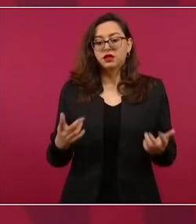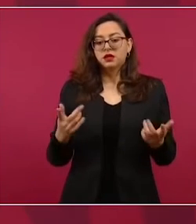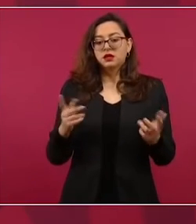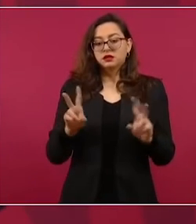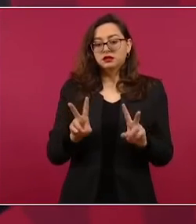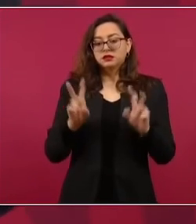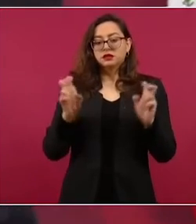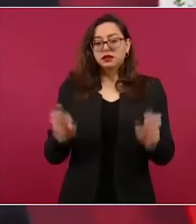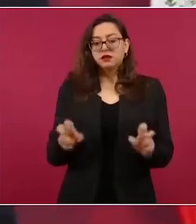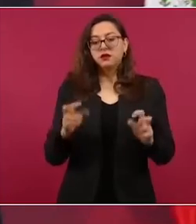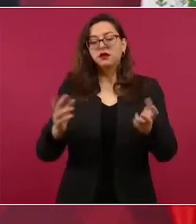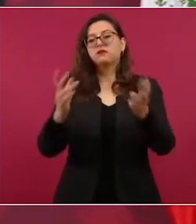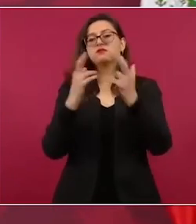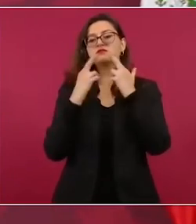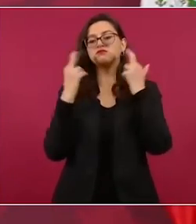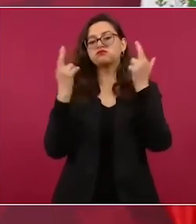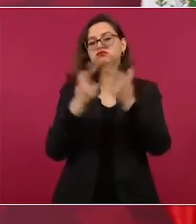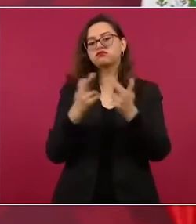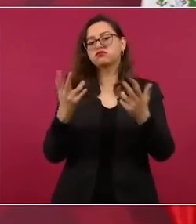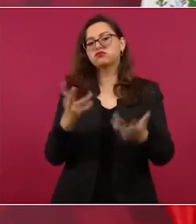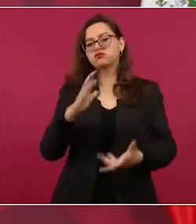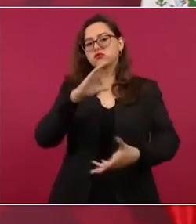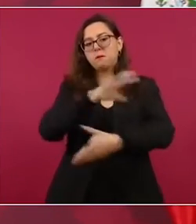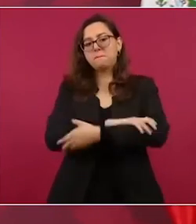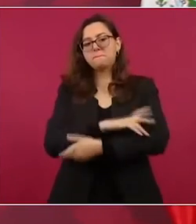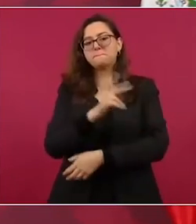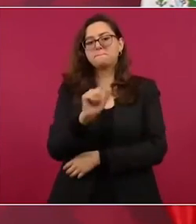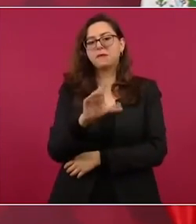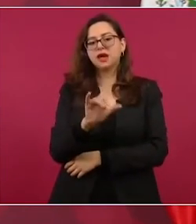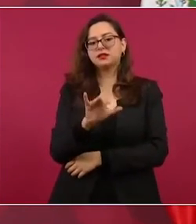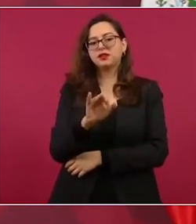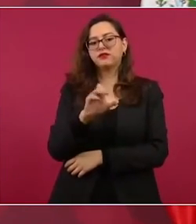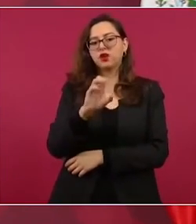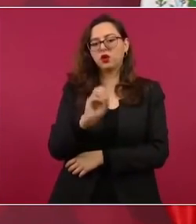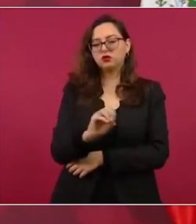de la Alianza del Pacífico.